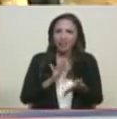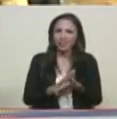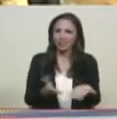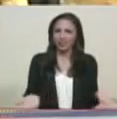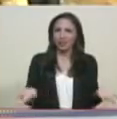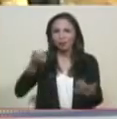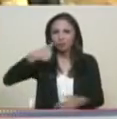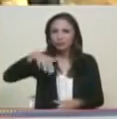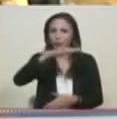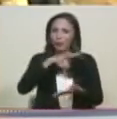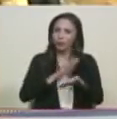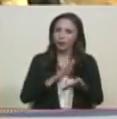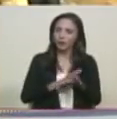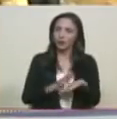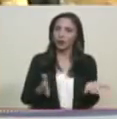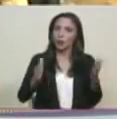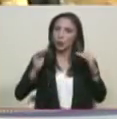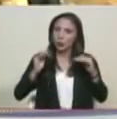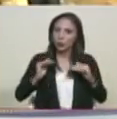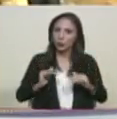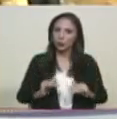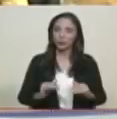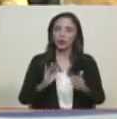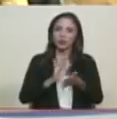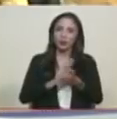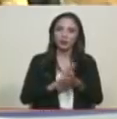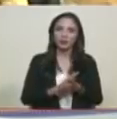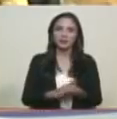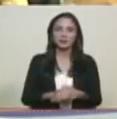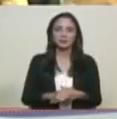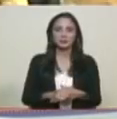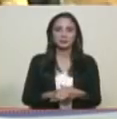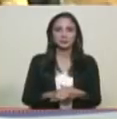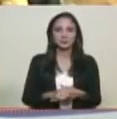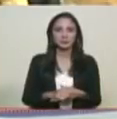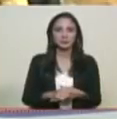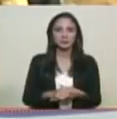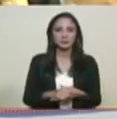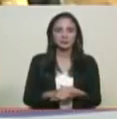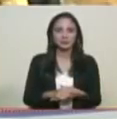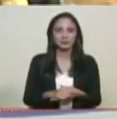Calma y cordura. Todo va a salir bien.